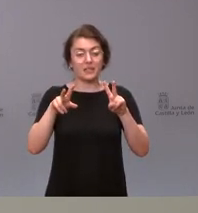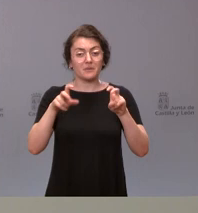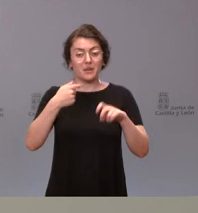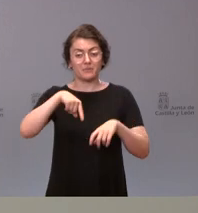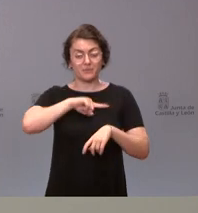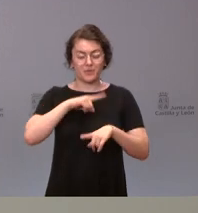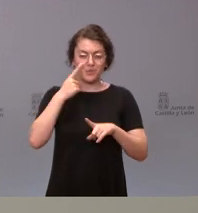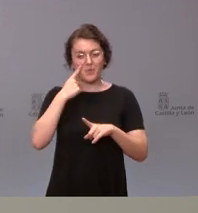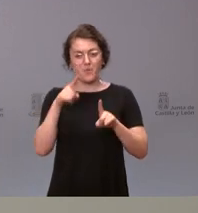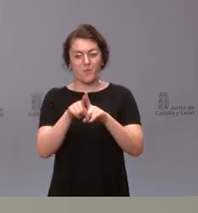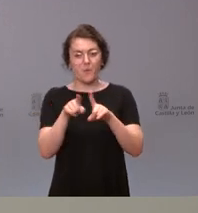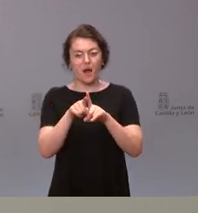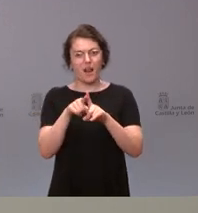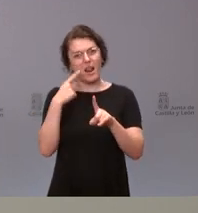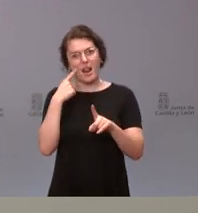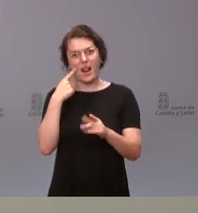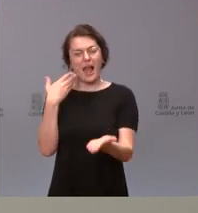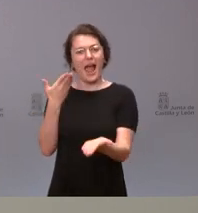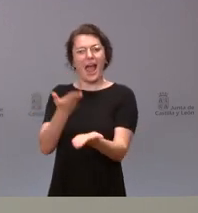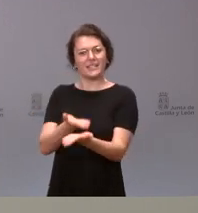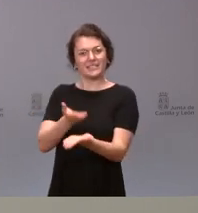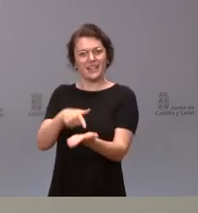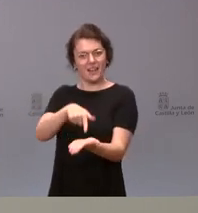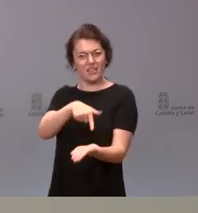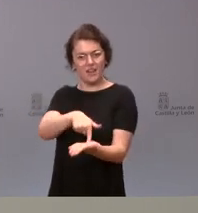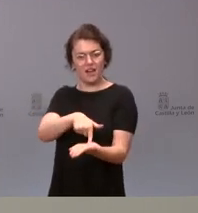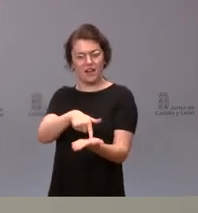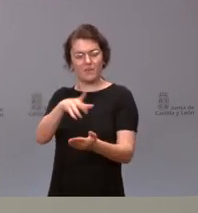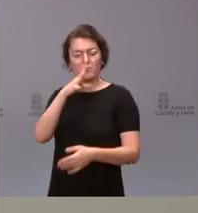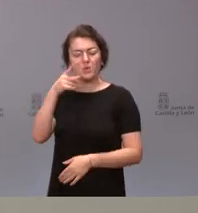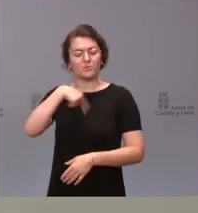de exigencia es que ya tenemos